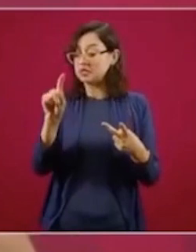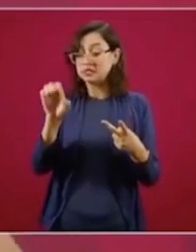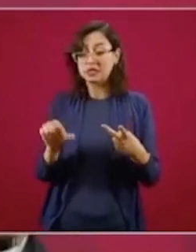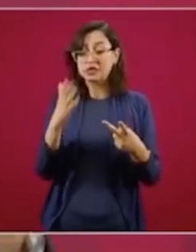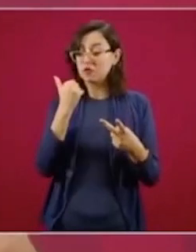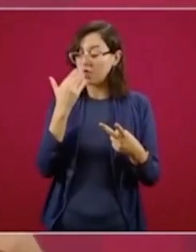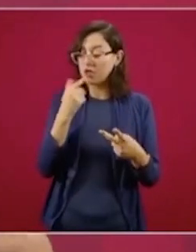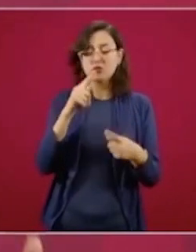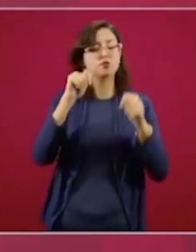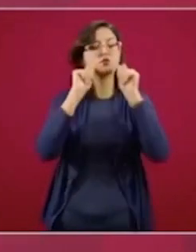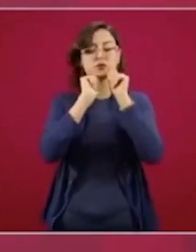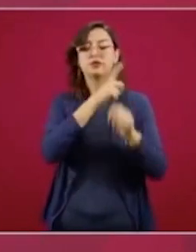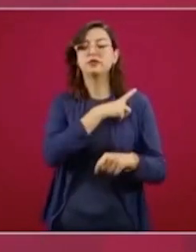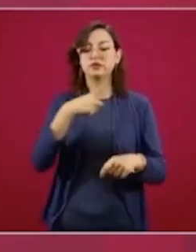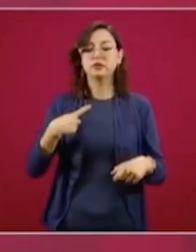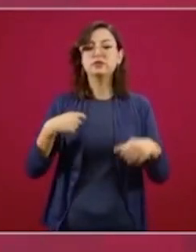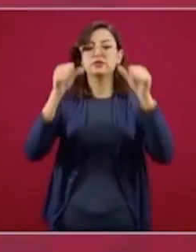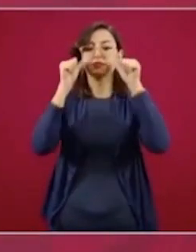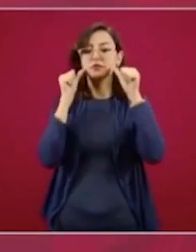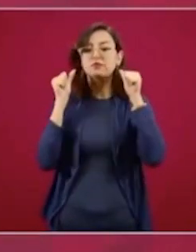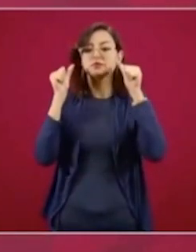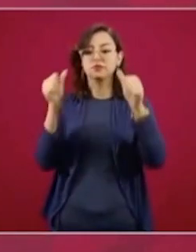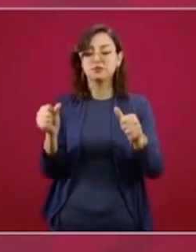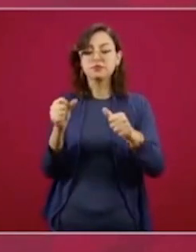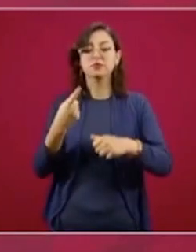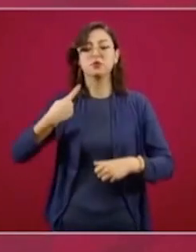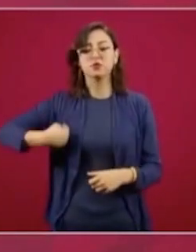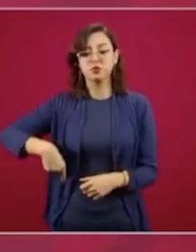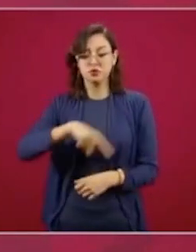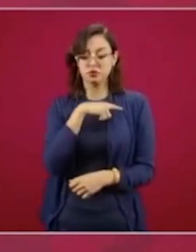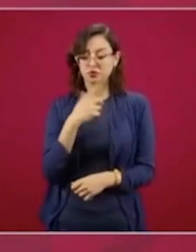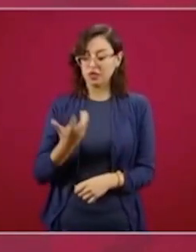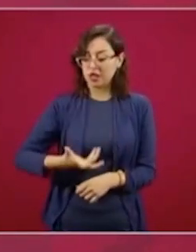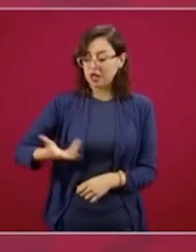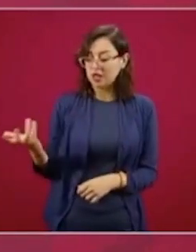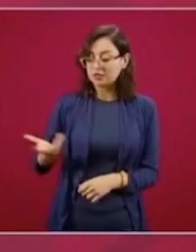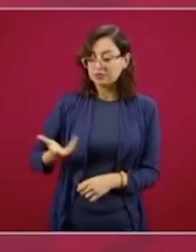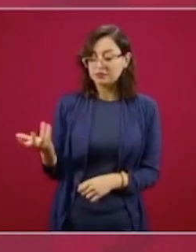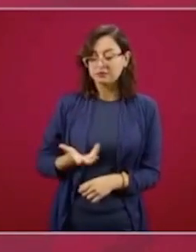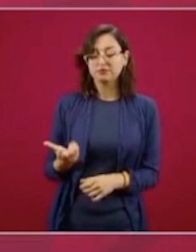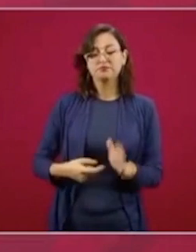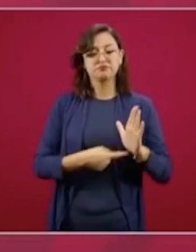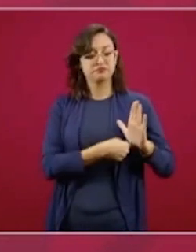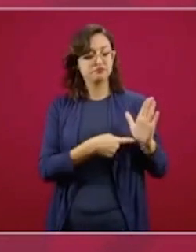Esto que estamos haciendo es llevando a la práctica ese principio.